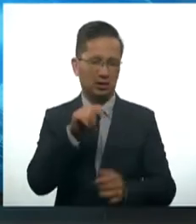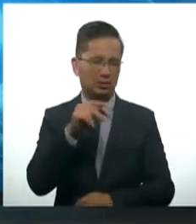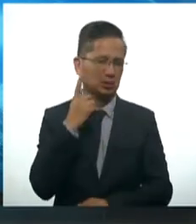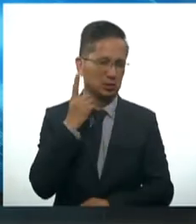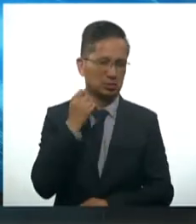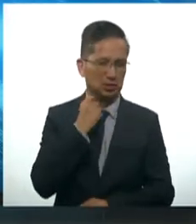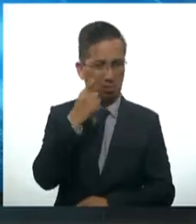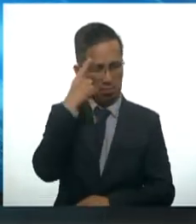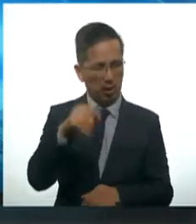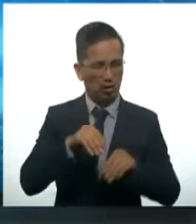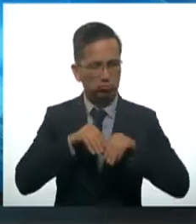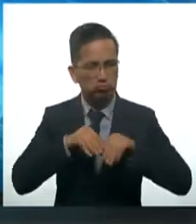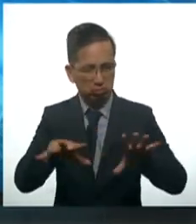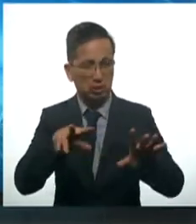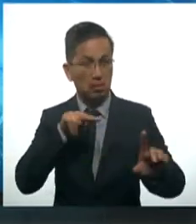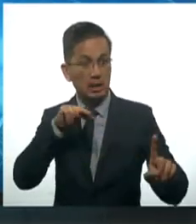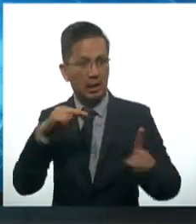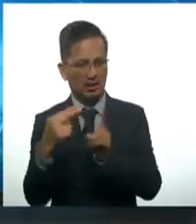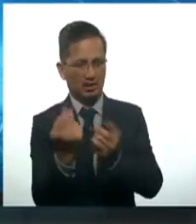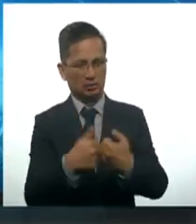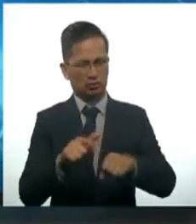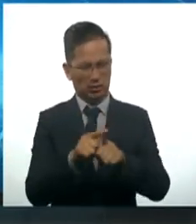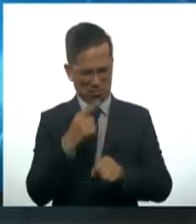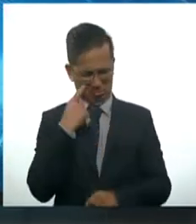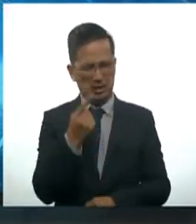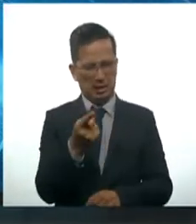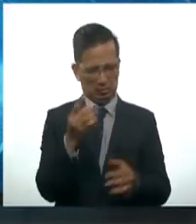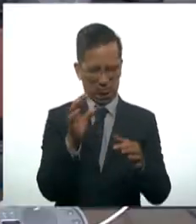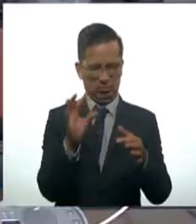la información que nos preparó mi compañera Araceli Velásquez.